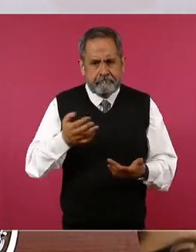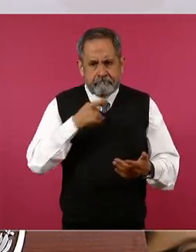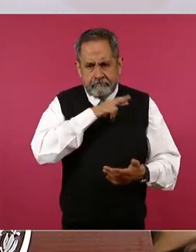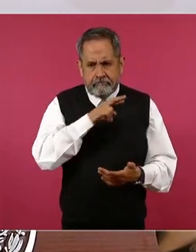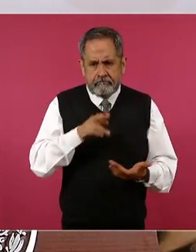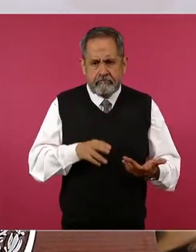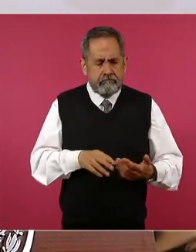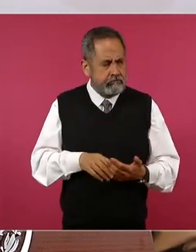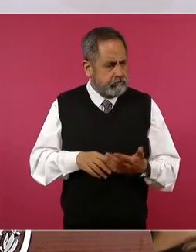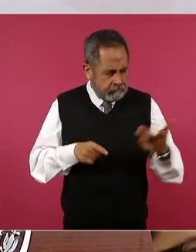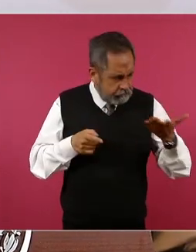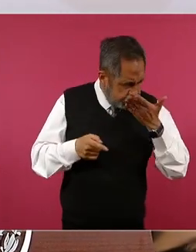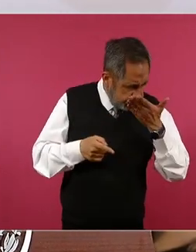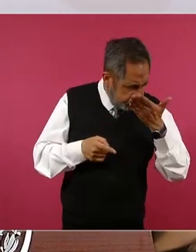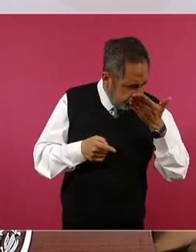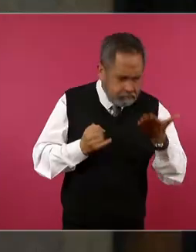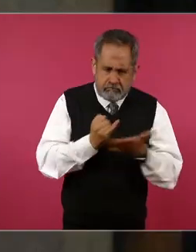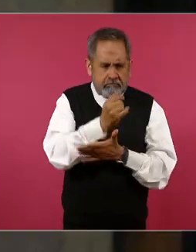decisión?